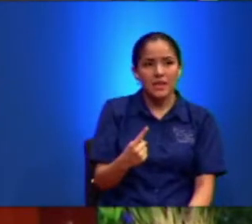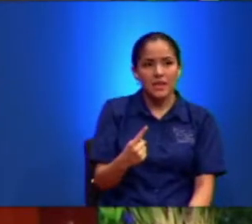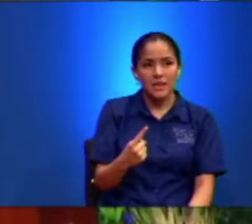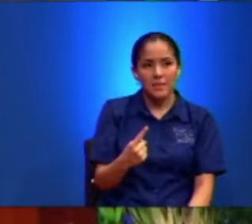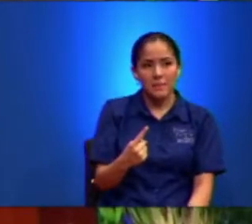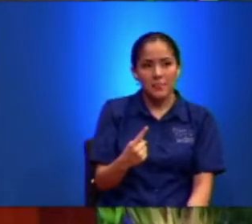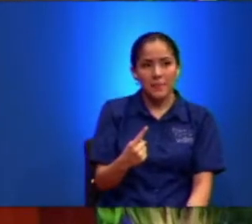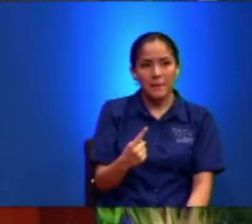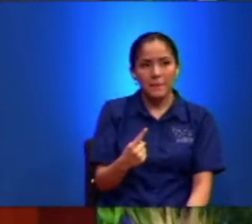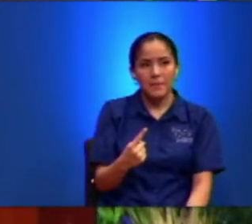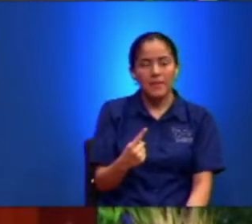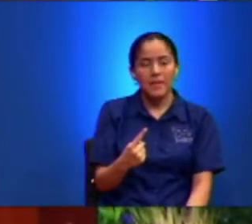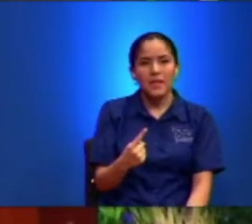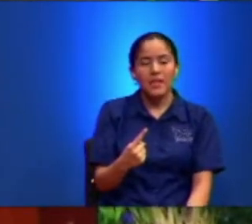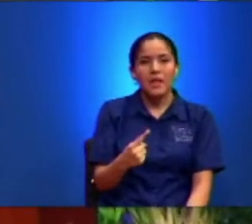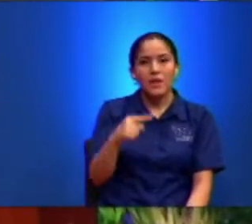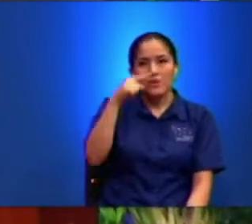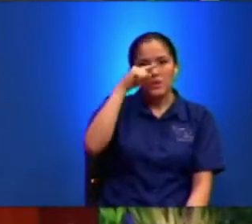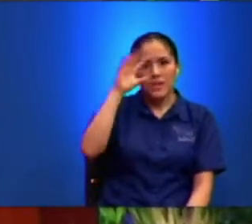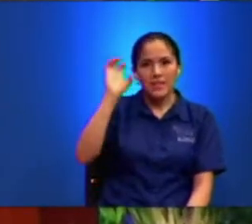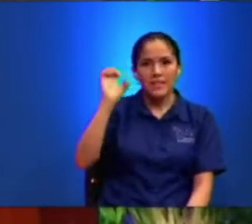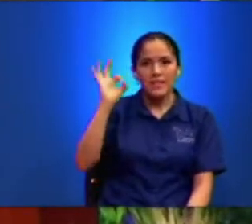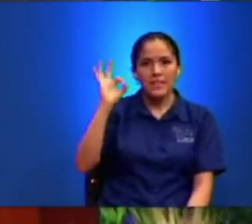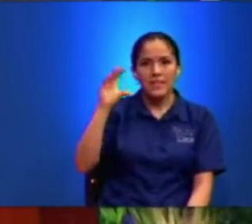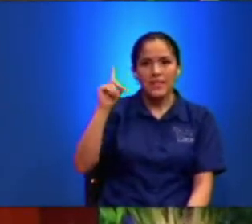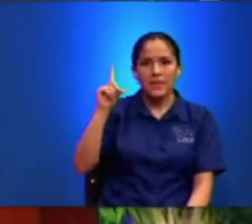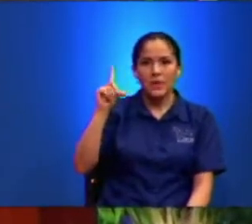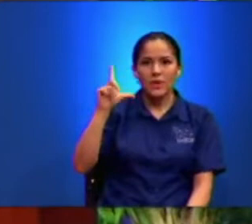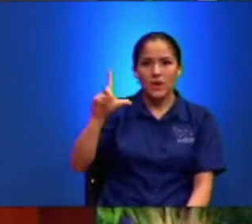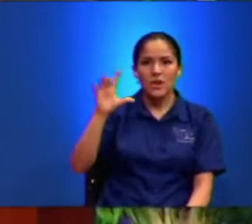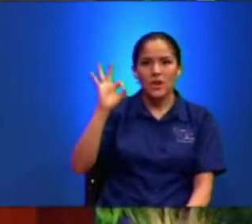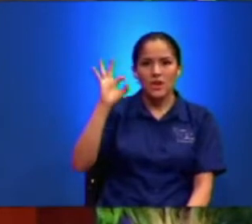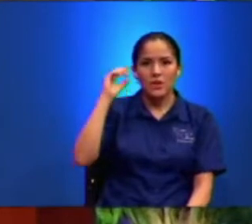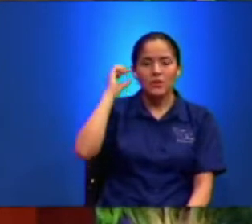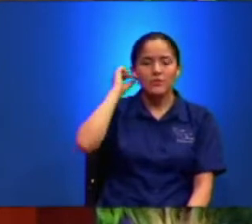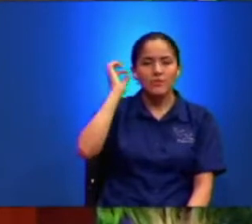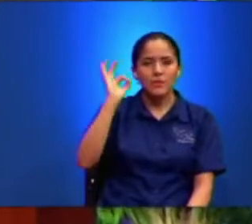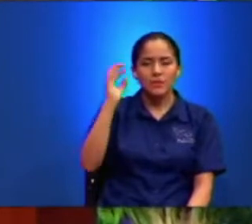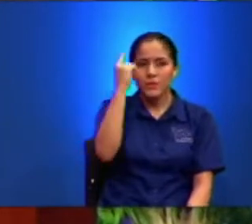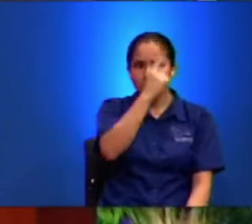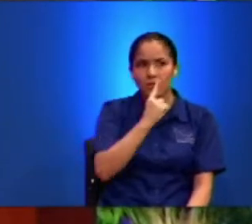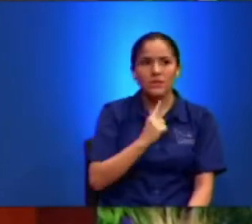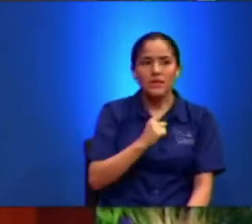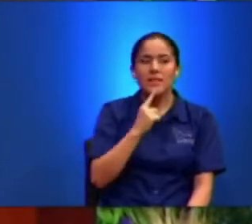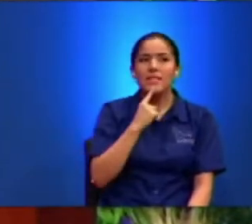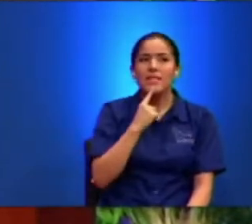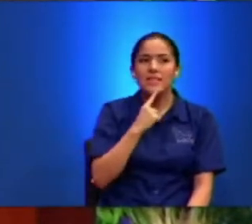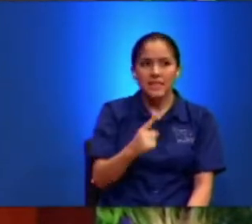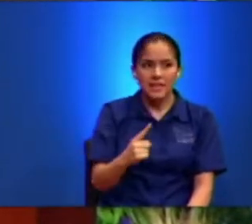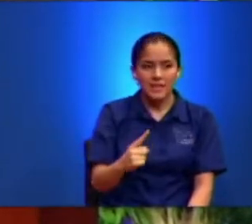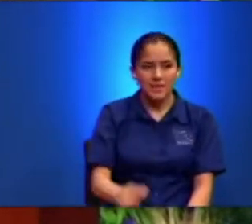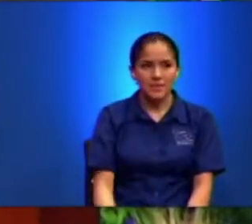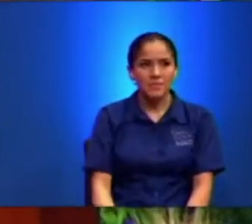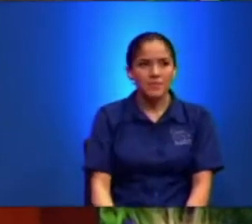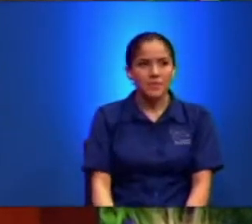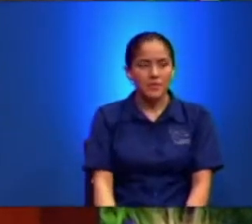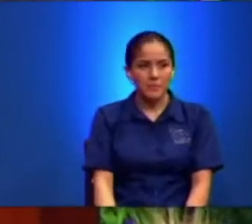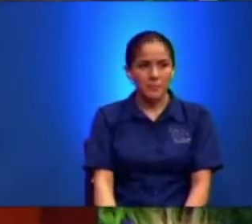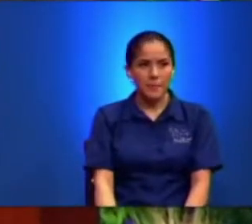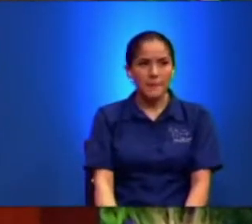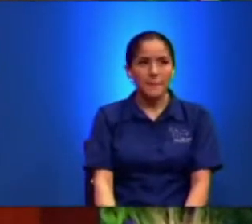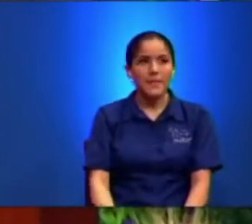Porque Como No Lo Encuentra Aquí Tenemos Que Ver Que Hacemos Los Teólogos Dicen Que